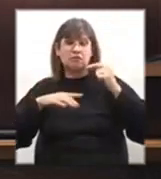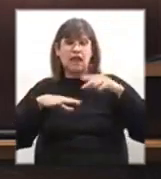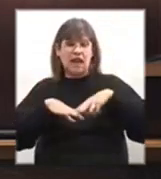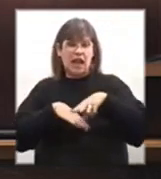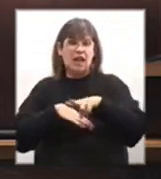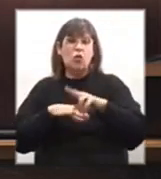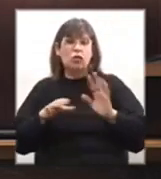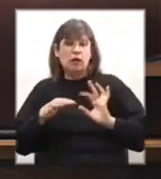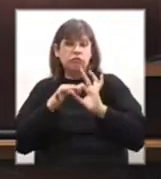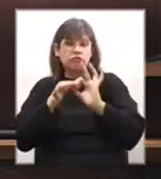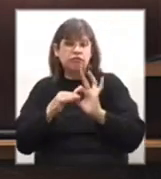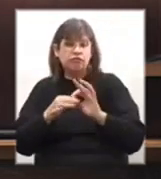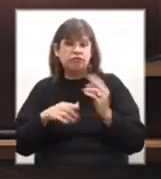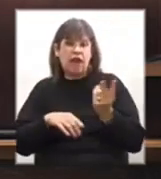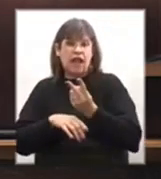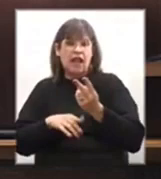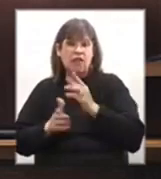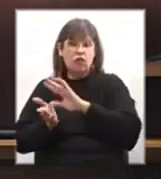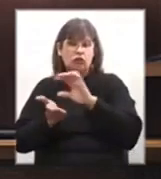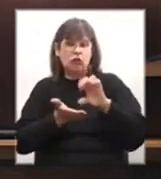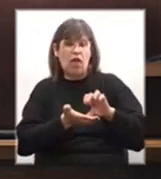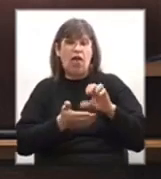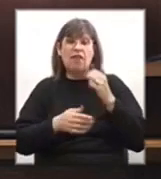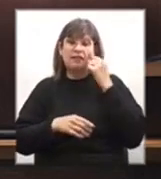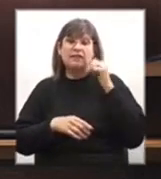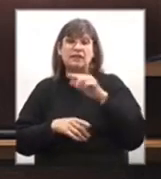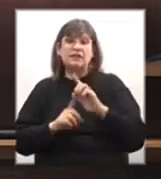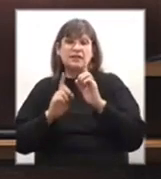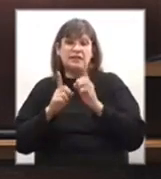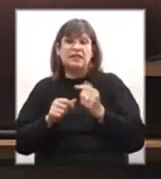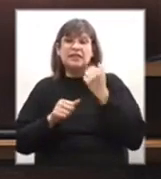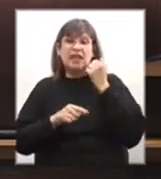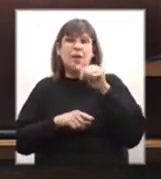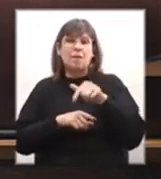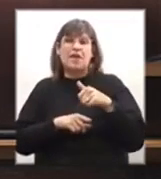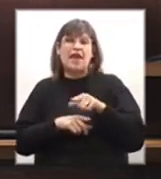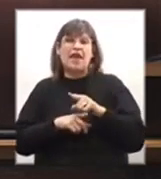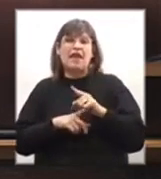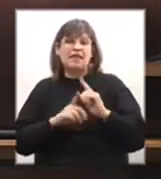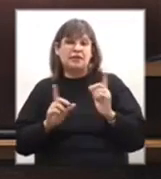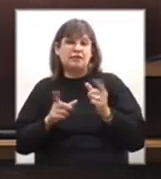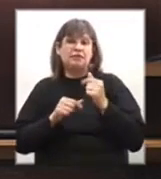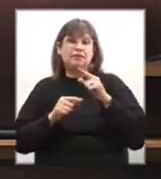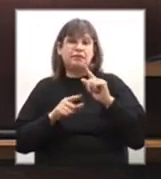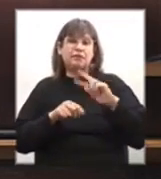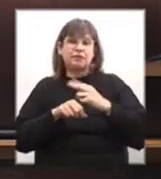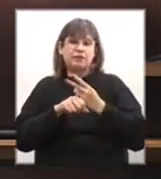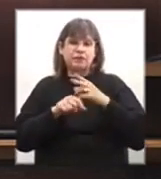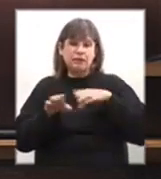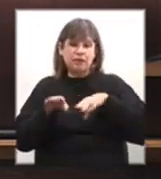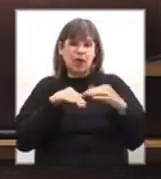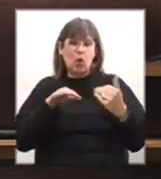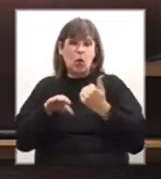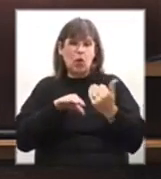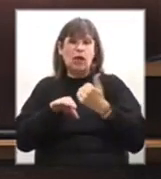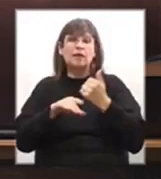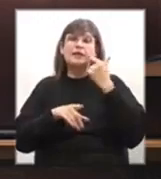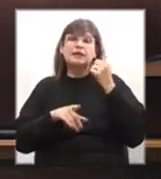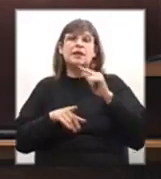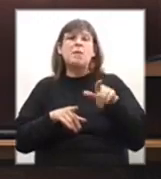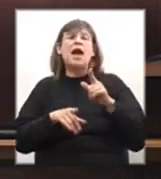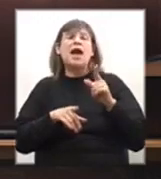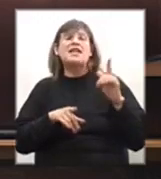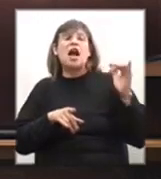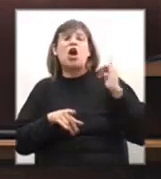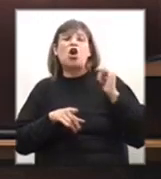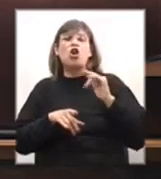a ambas ciudades y obviamente concretar el segundo carril hasta la ciudad de Colonia del Sacramento. Si